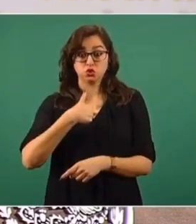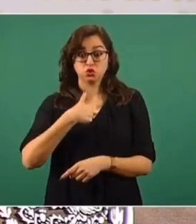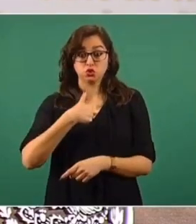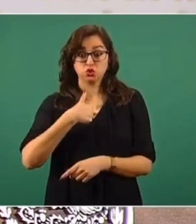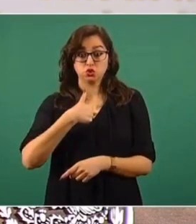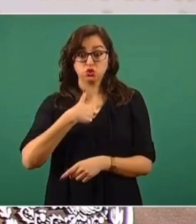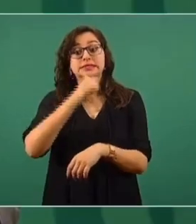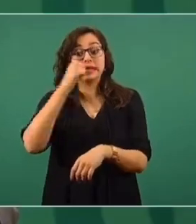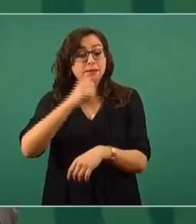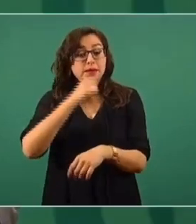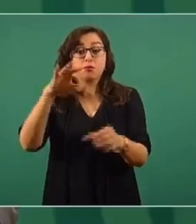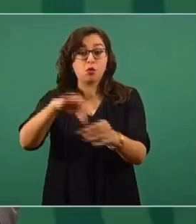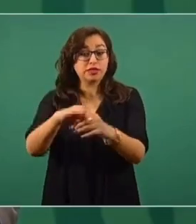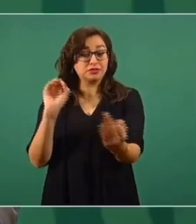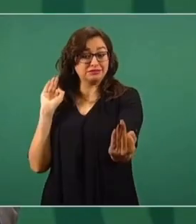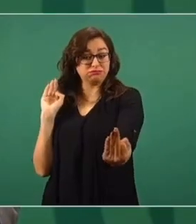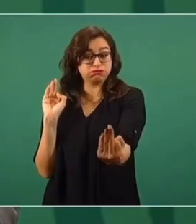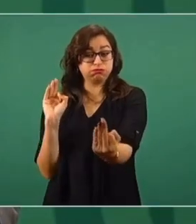los rivales,